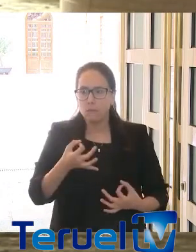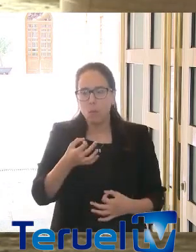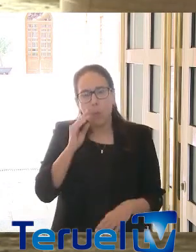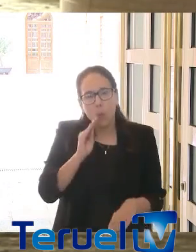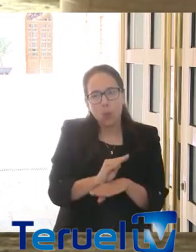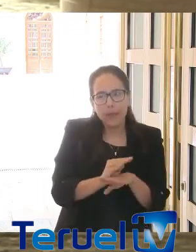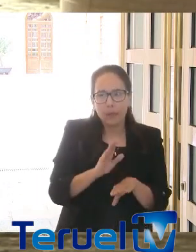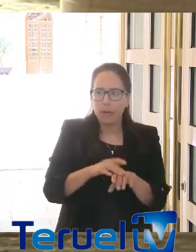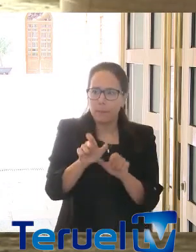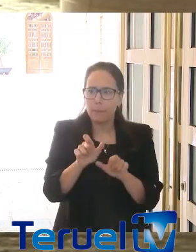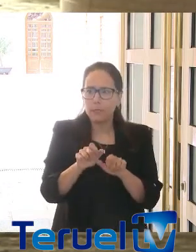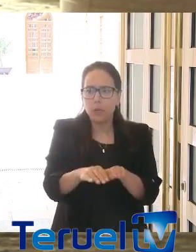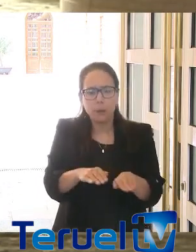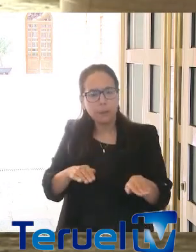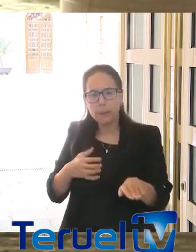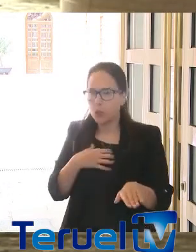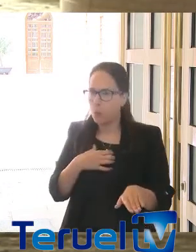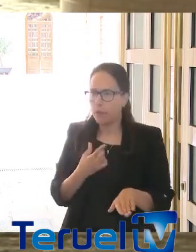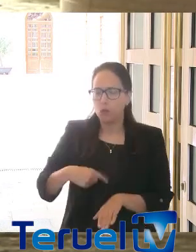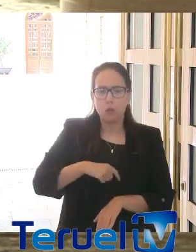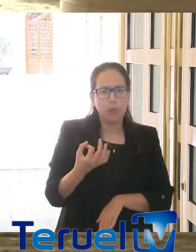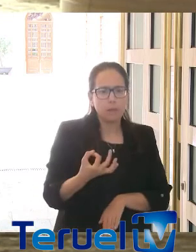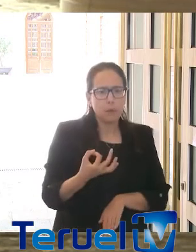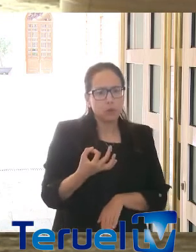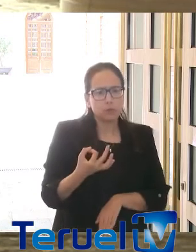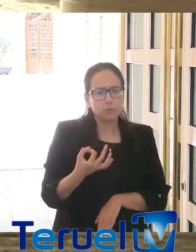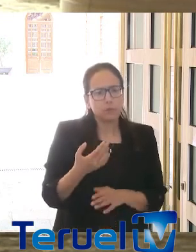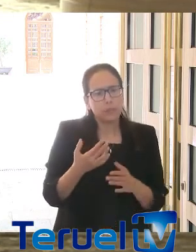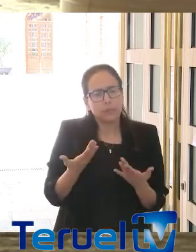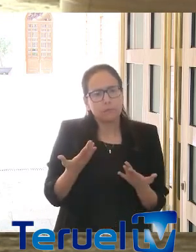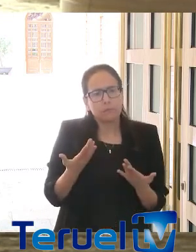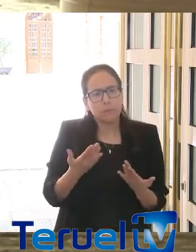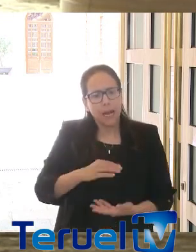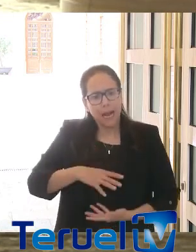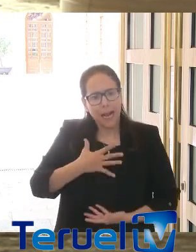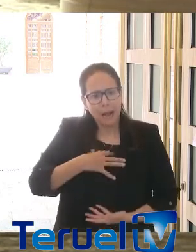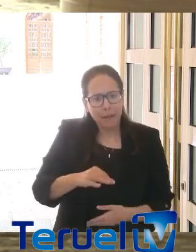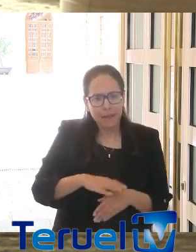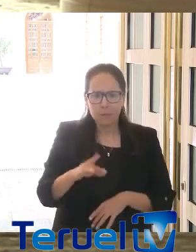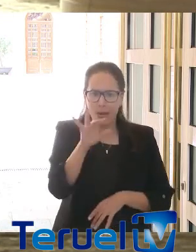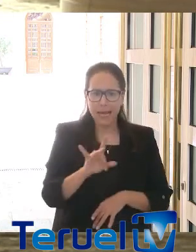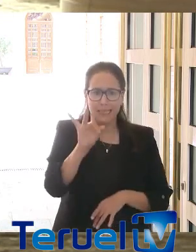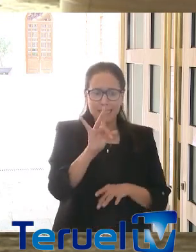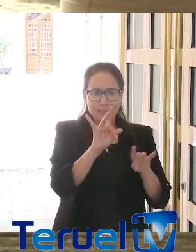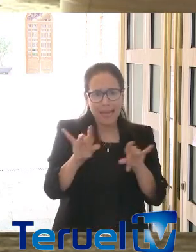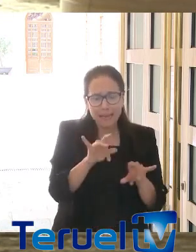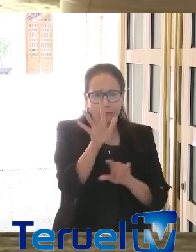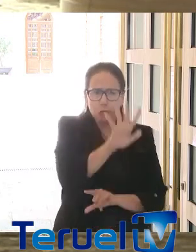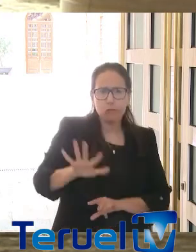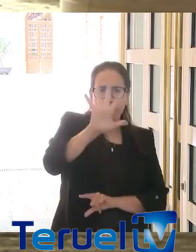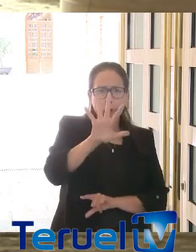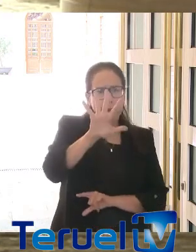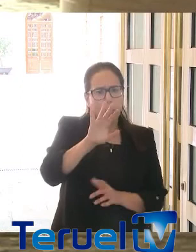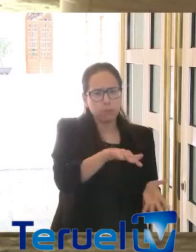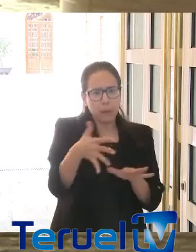quede atrás. Y debemos ser capaces de territorializar todas esas medidas que se están aplicando en